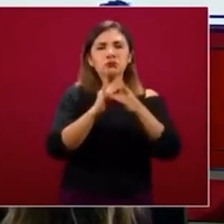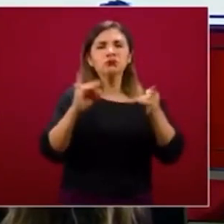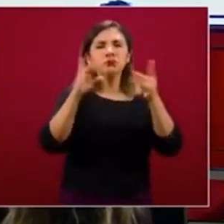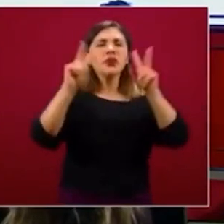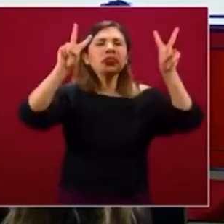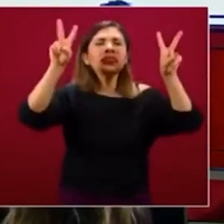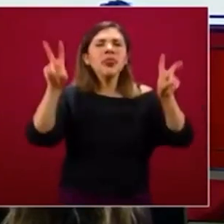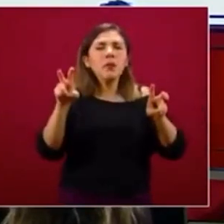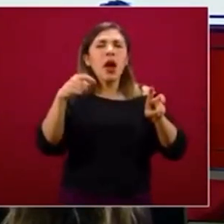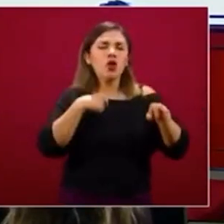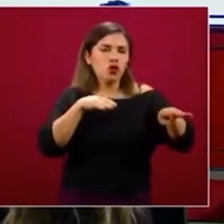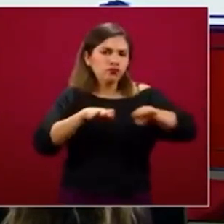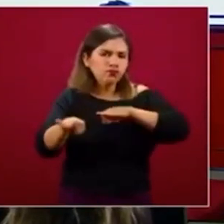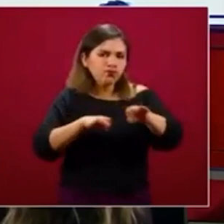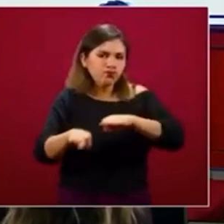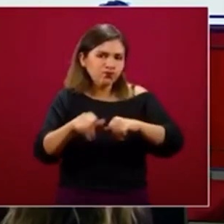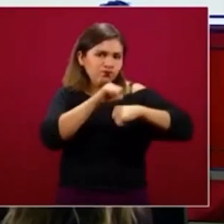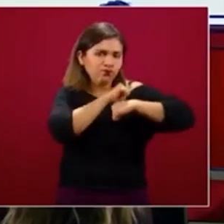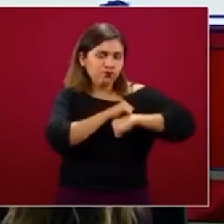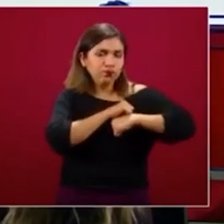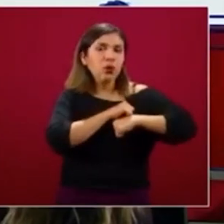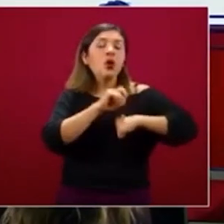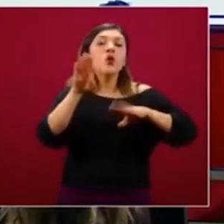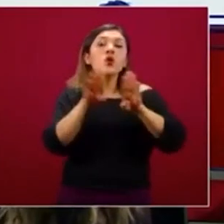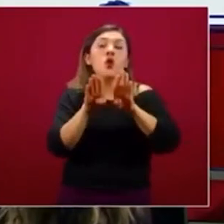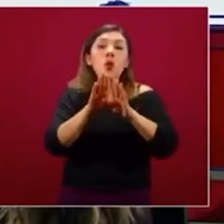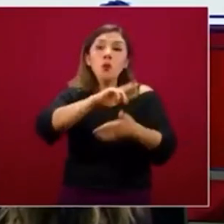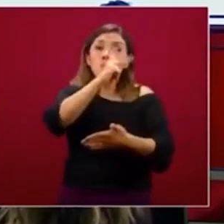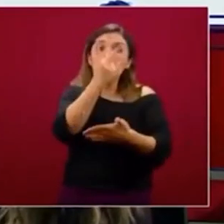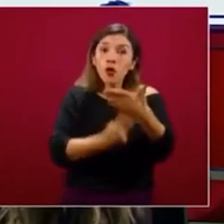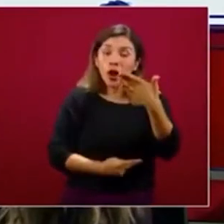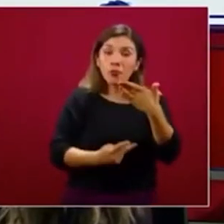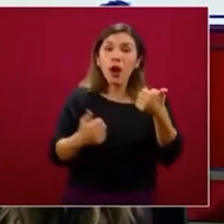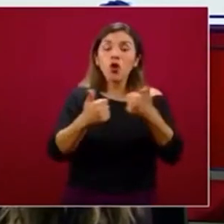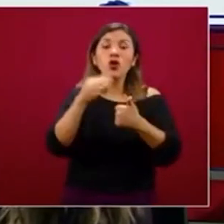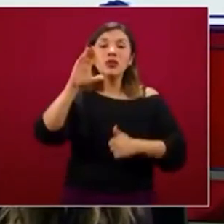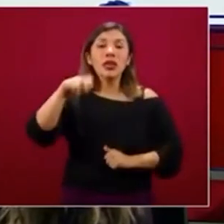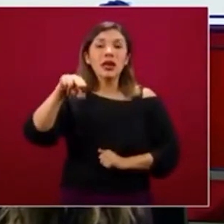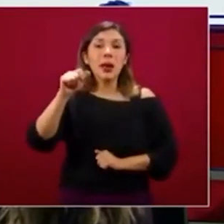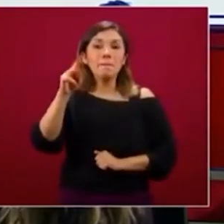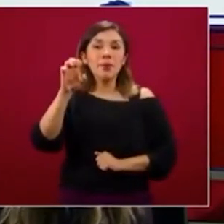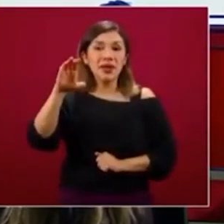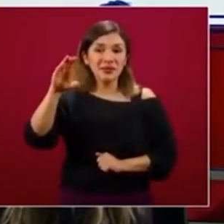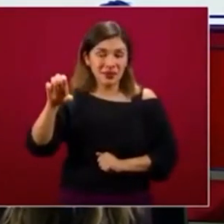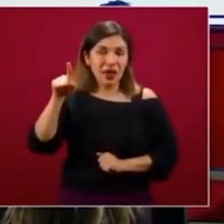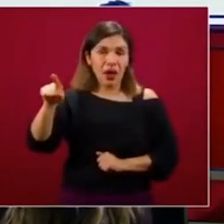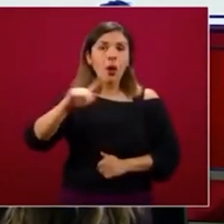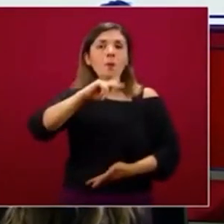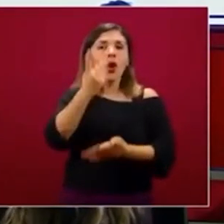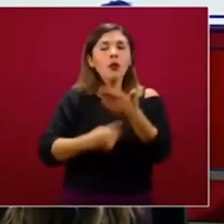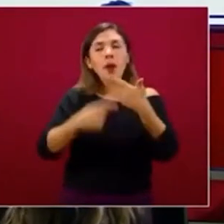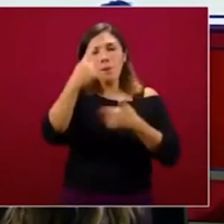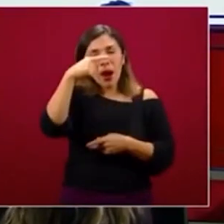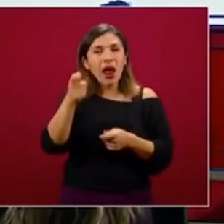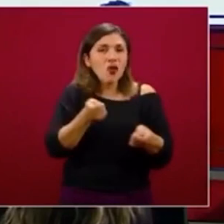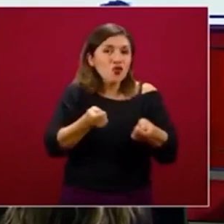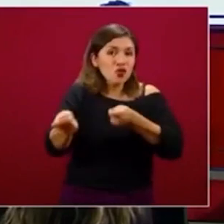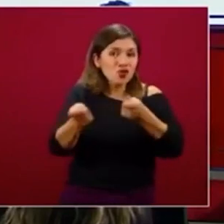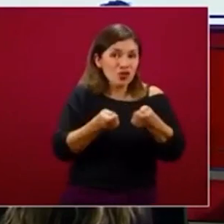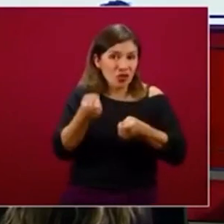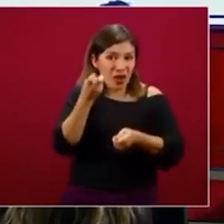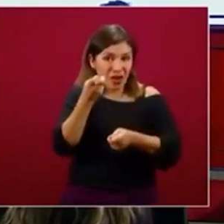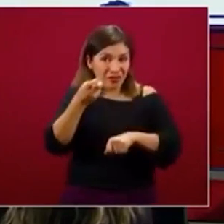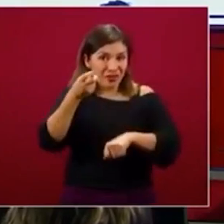en los que hemos trabajado, no solamente desde el programa dirigido en Senaprece, que son los programas para el control vectorial, sino también